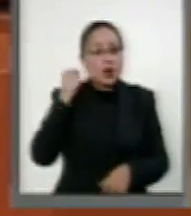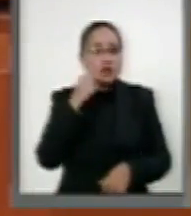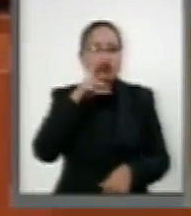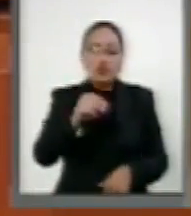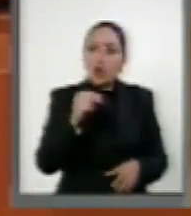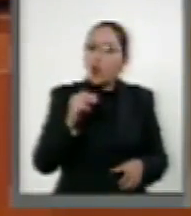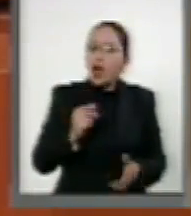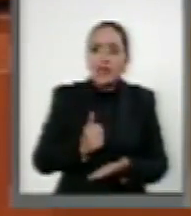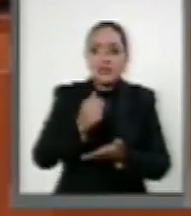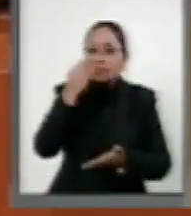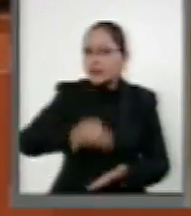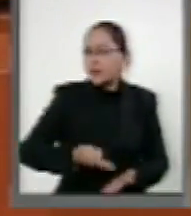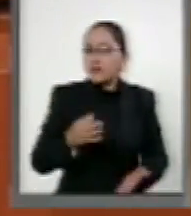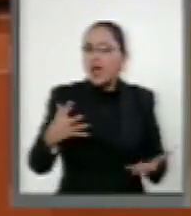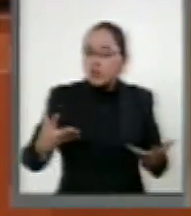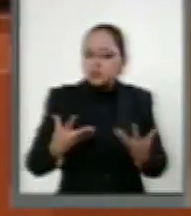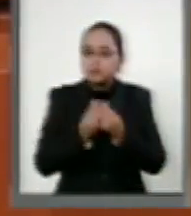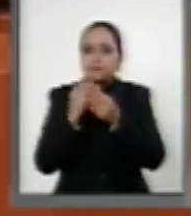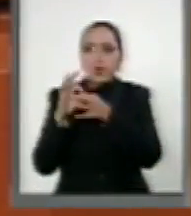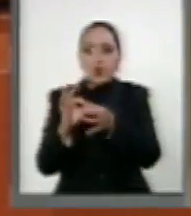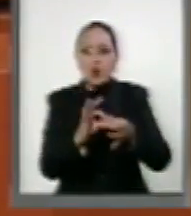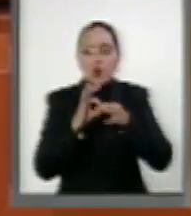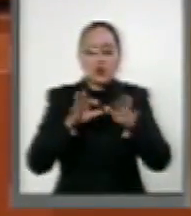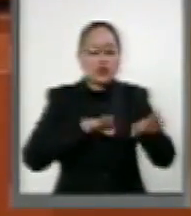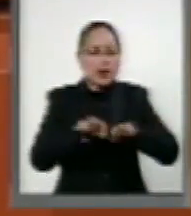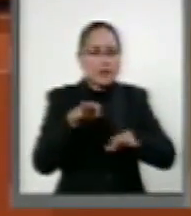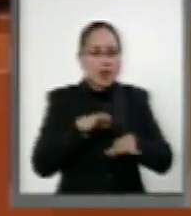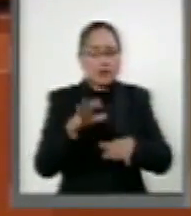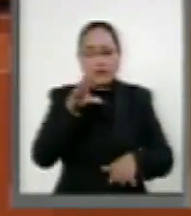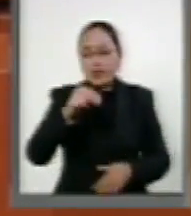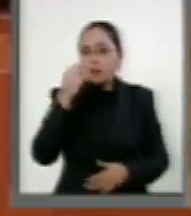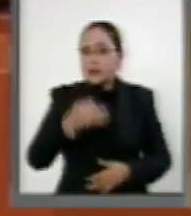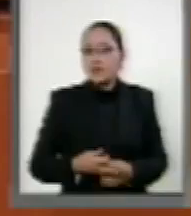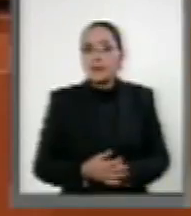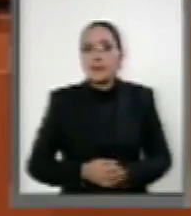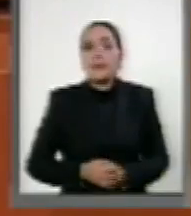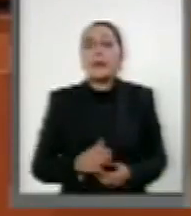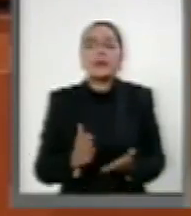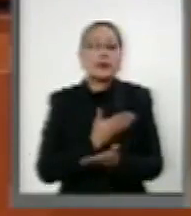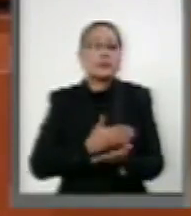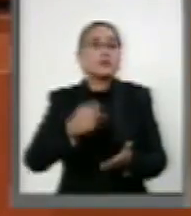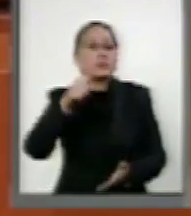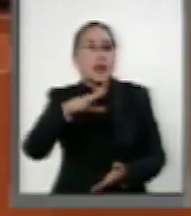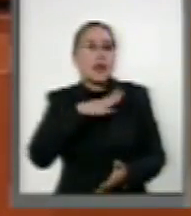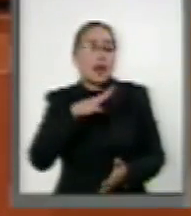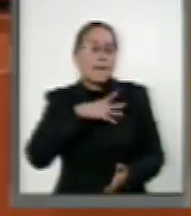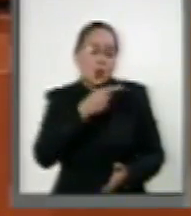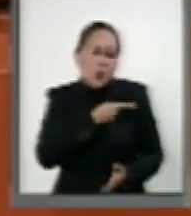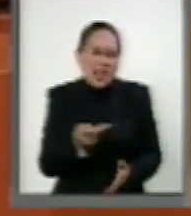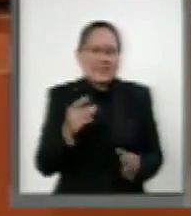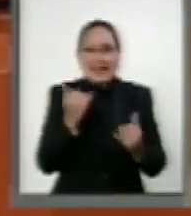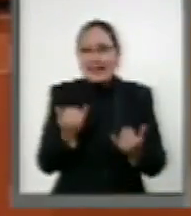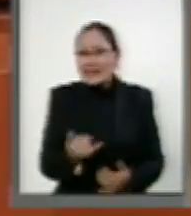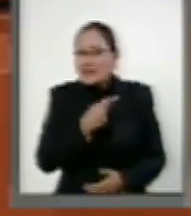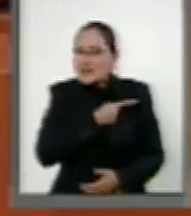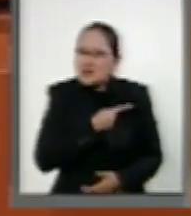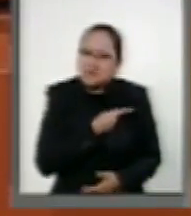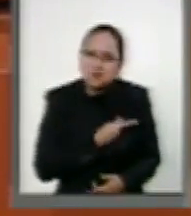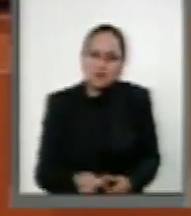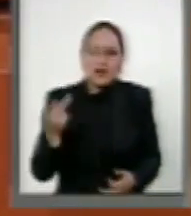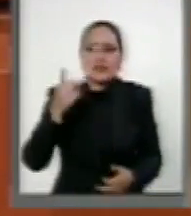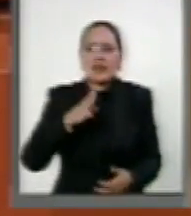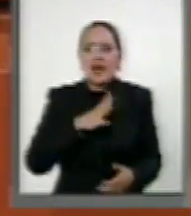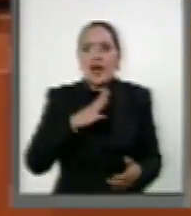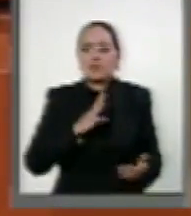colaboración y trabajo en conjunto. Por otro lado, se ha incrementado la pobreza y la extrema pobreza, expresada en la